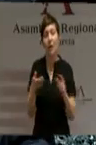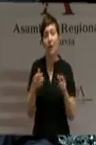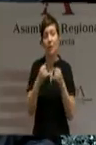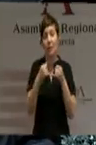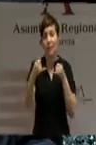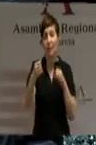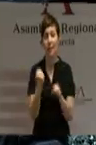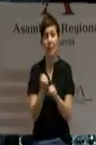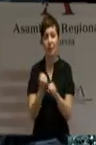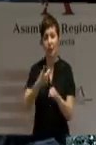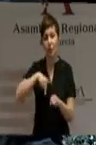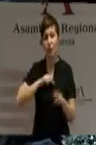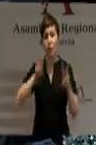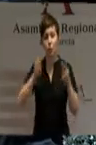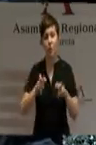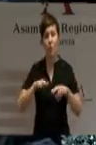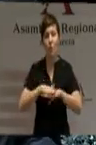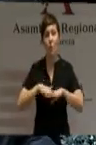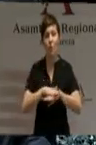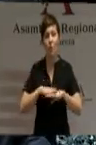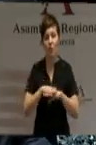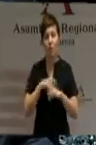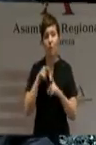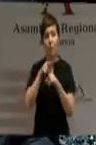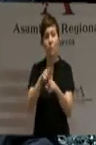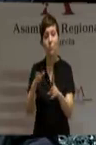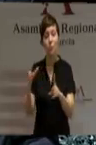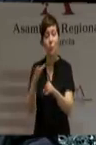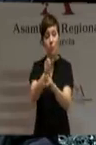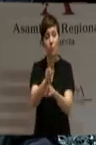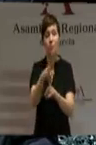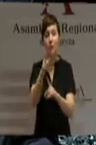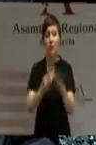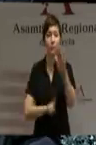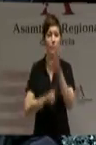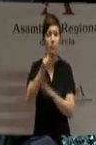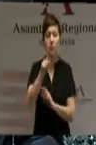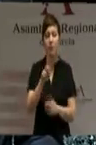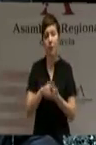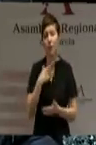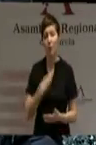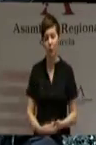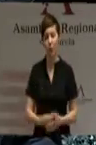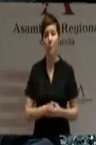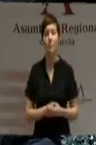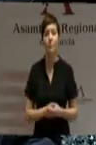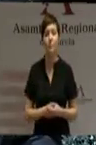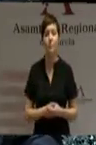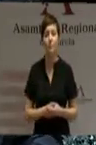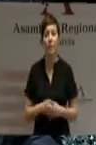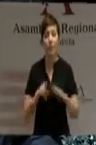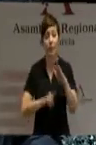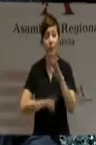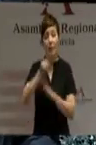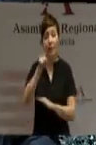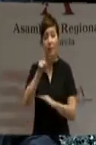y nuestro destino será el despegue definitivo de la región. El crecimiento se basa en una política